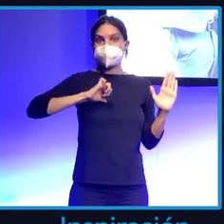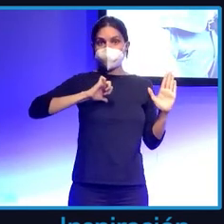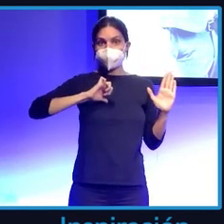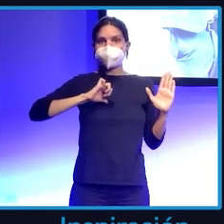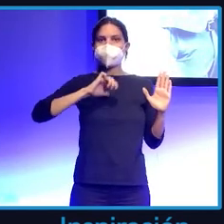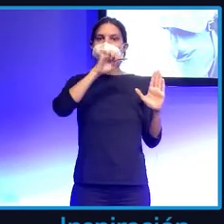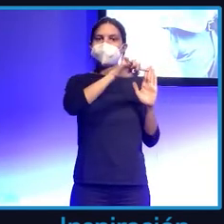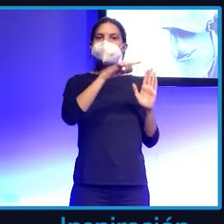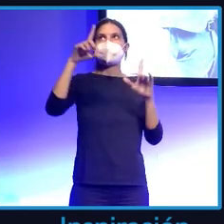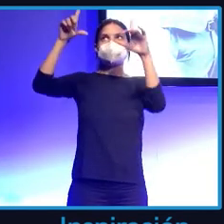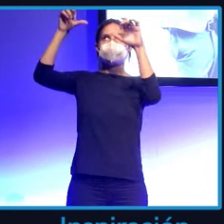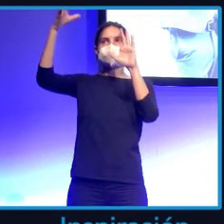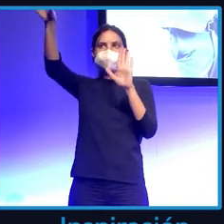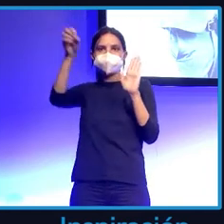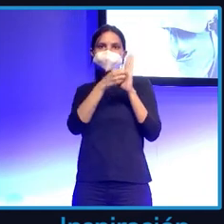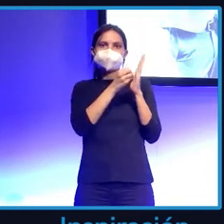selfie.